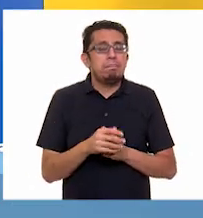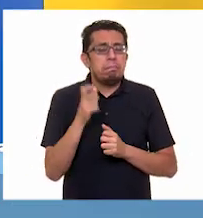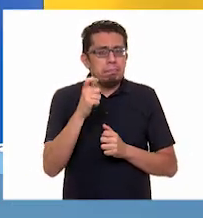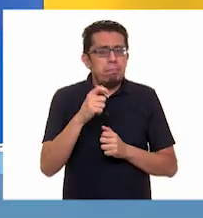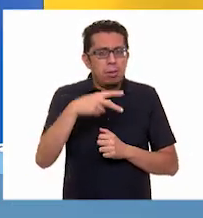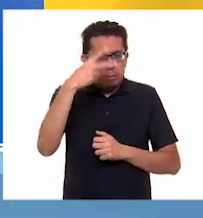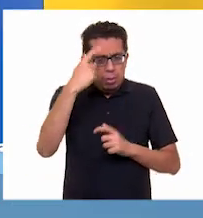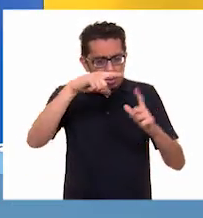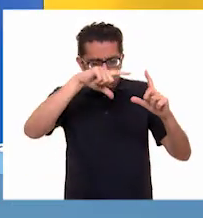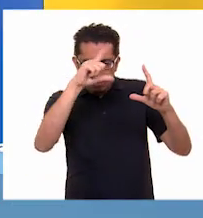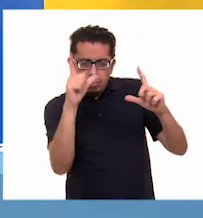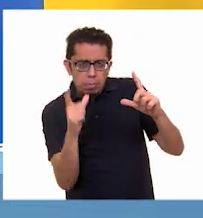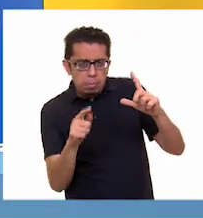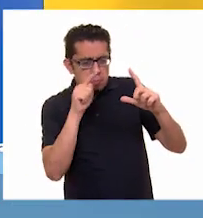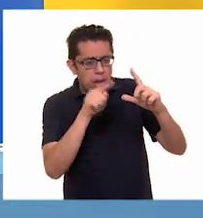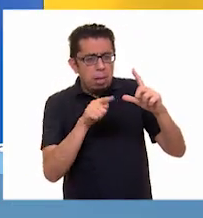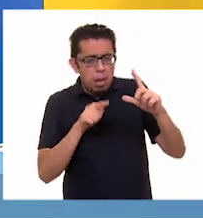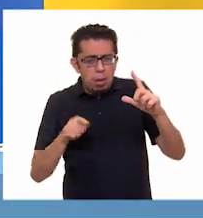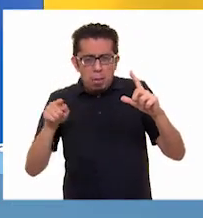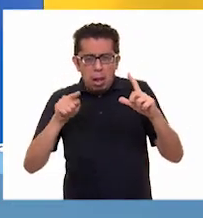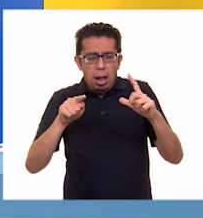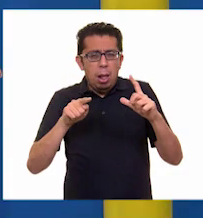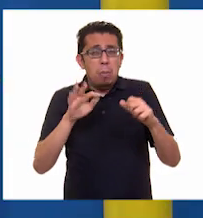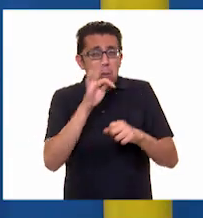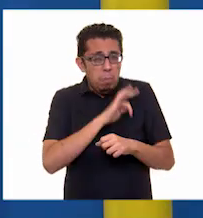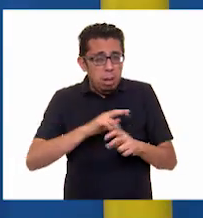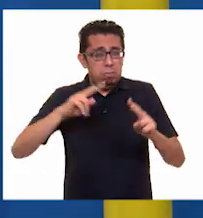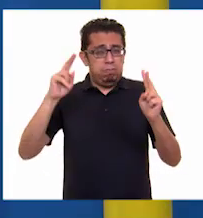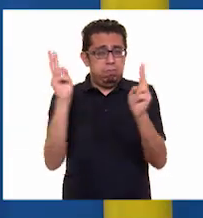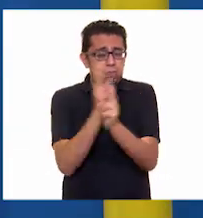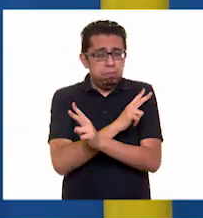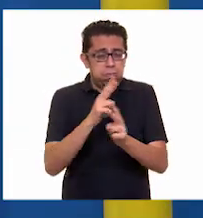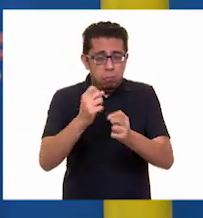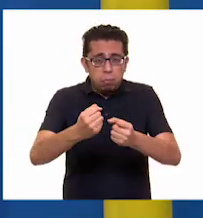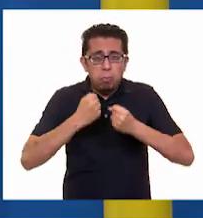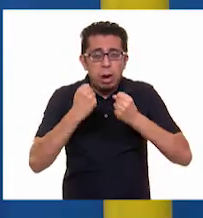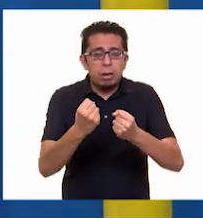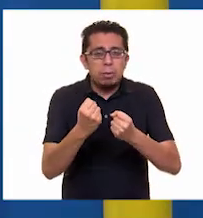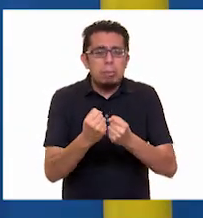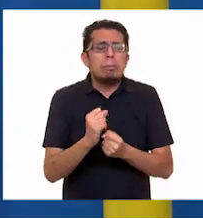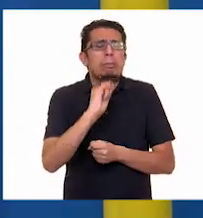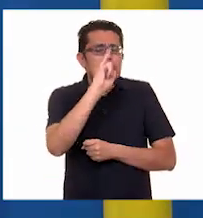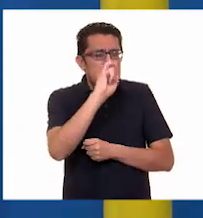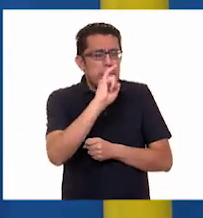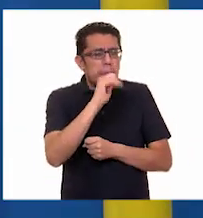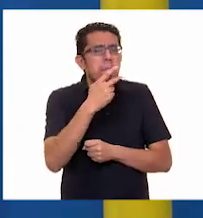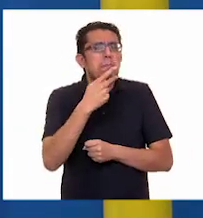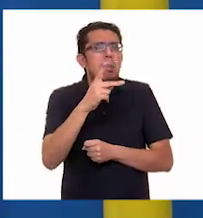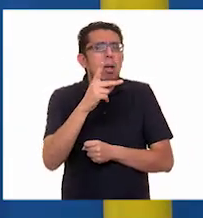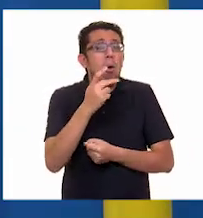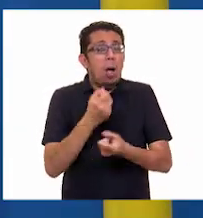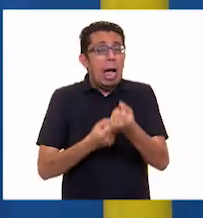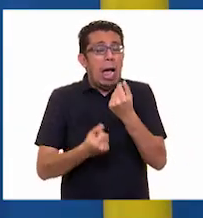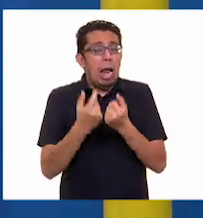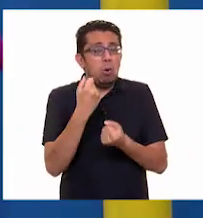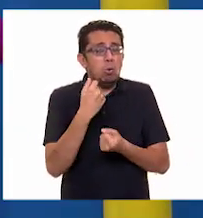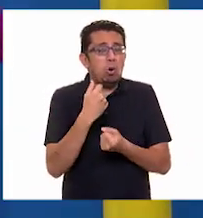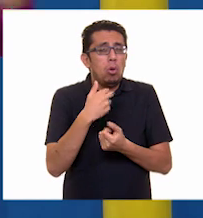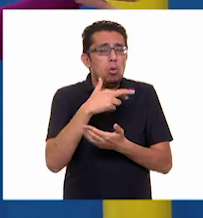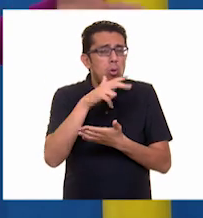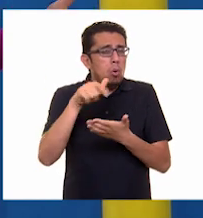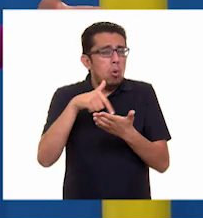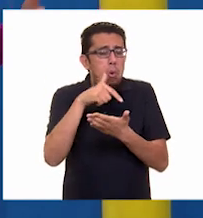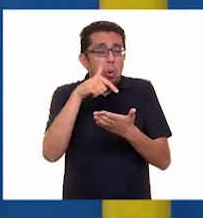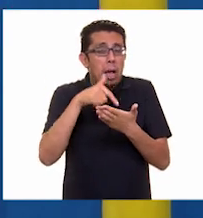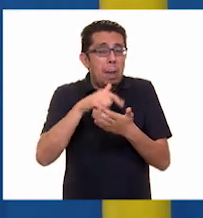la república puede haber vientos fuertes? De alguna manera sí. Sin embargo, las áreas de México donde los vientos pueden